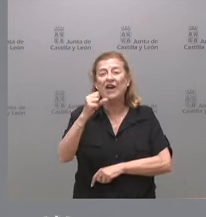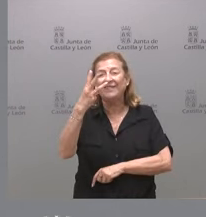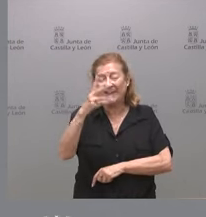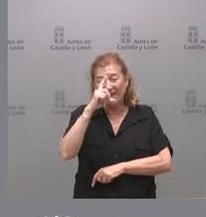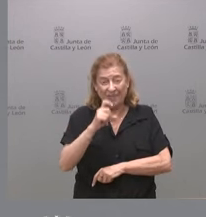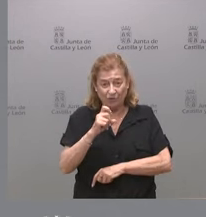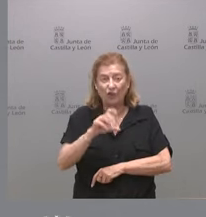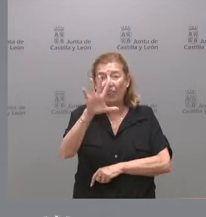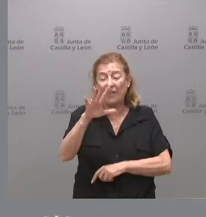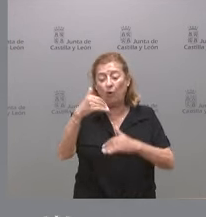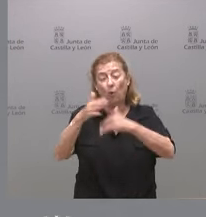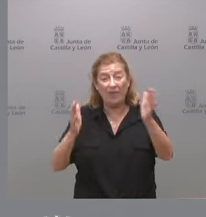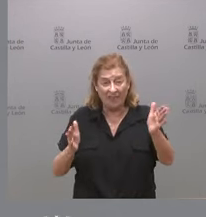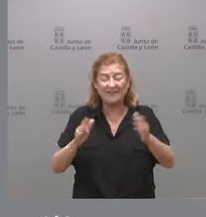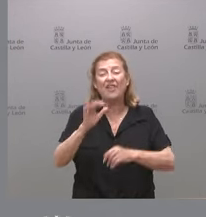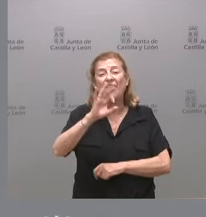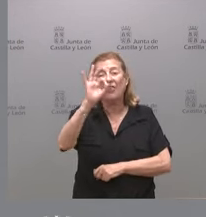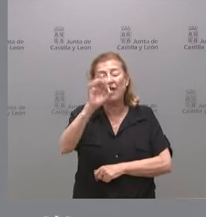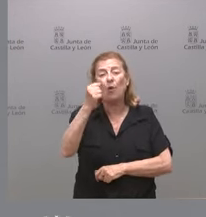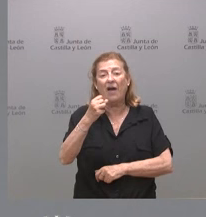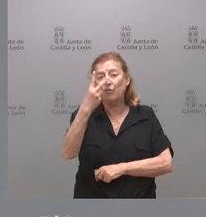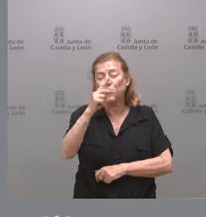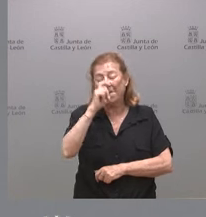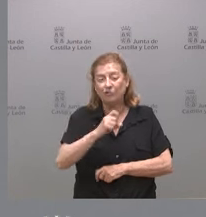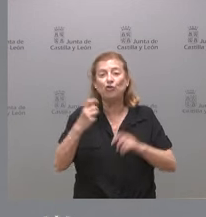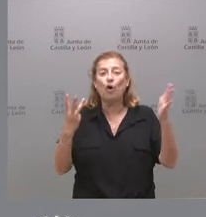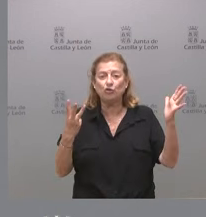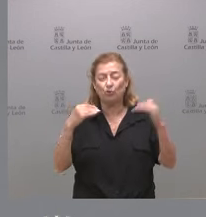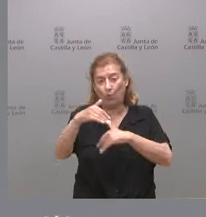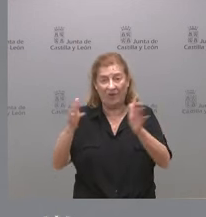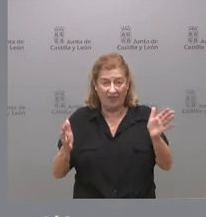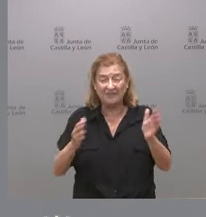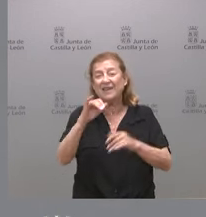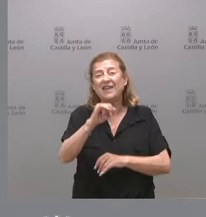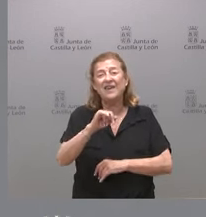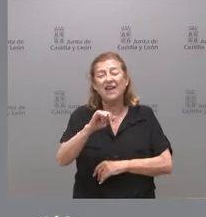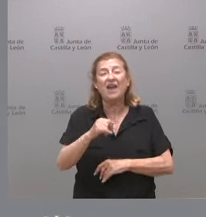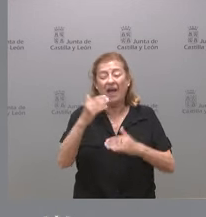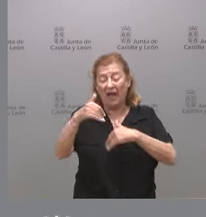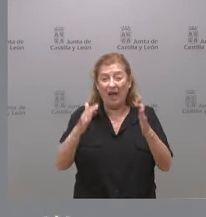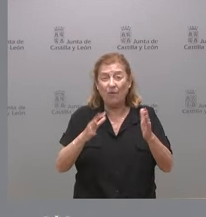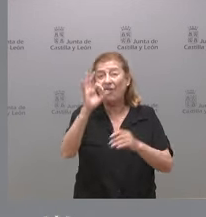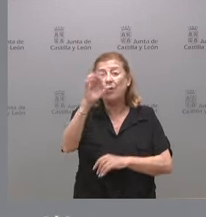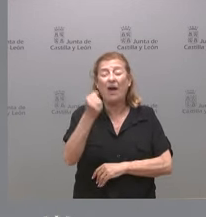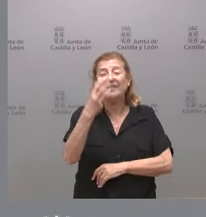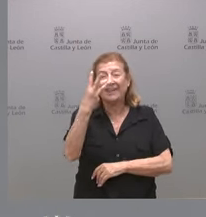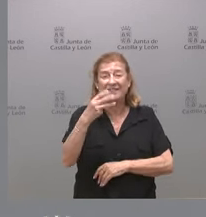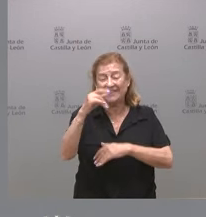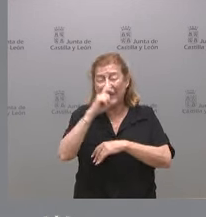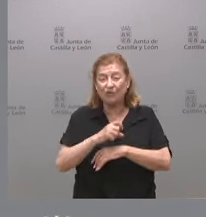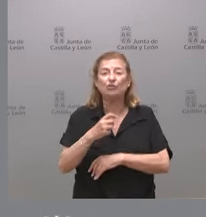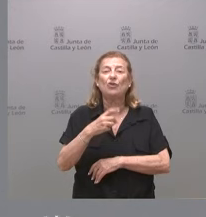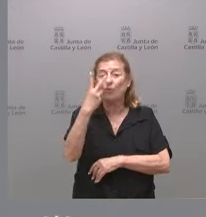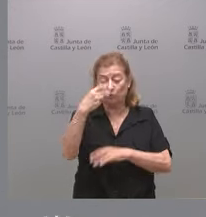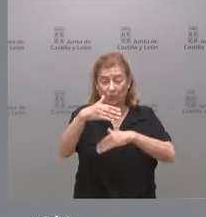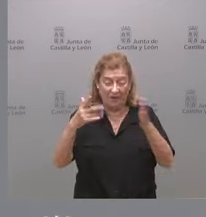años, cinco unidades. De cero a dos años, ocho unidades. Y en las aulas de cero a tres años, dos unidades. Tienen ustedes